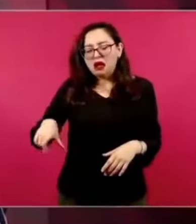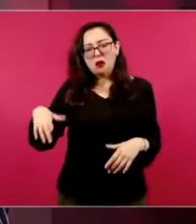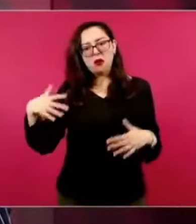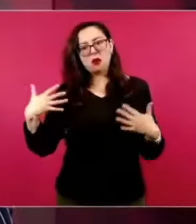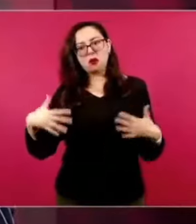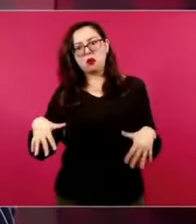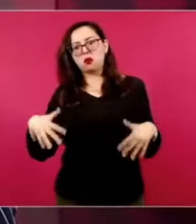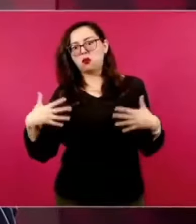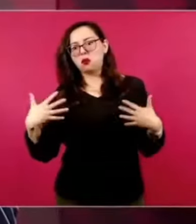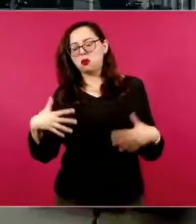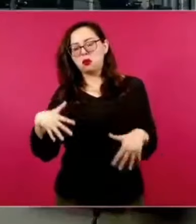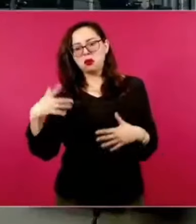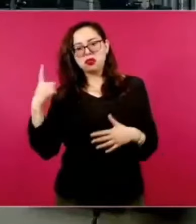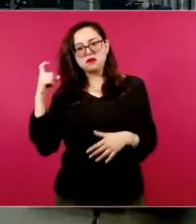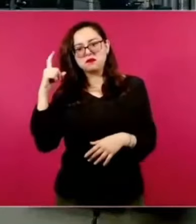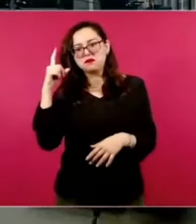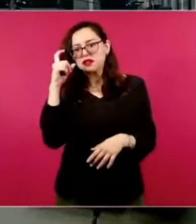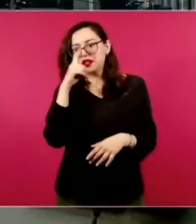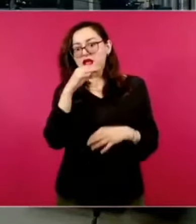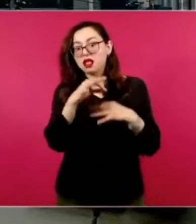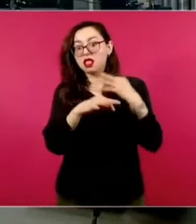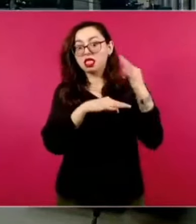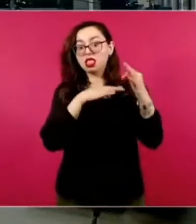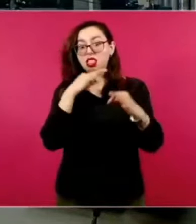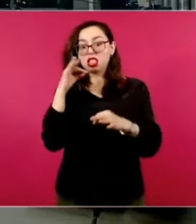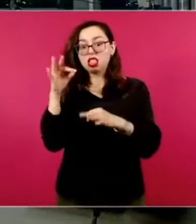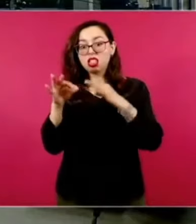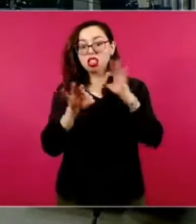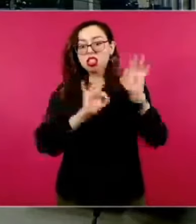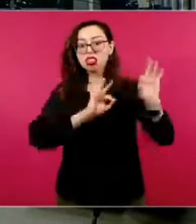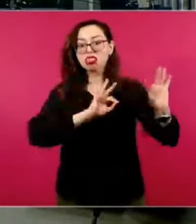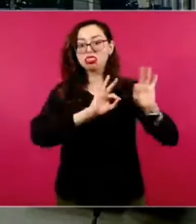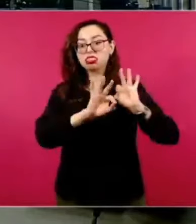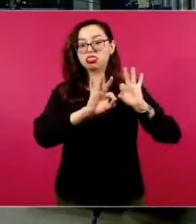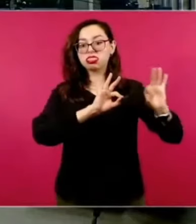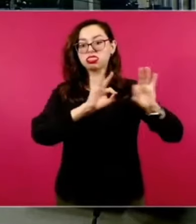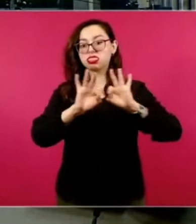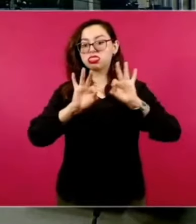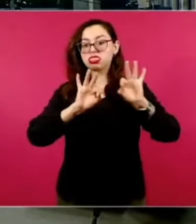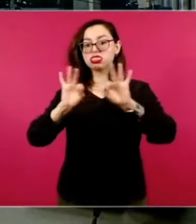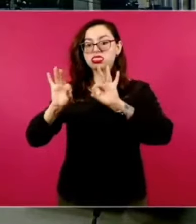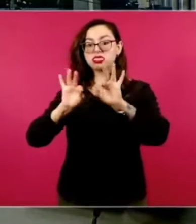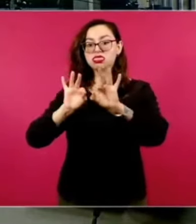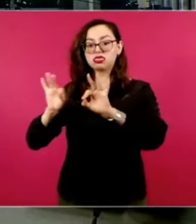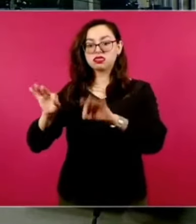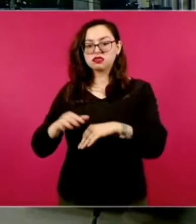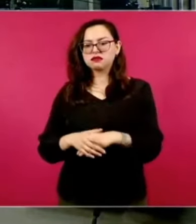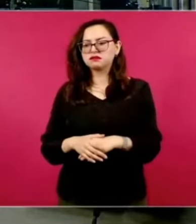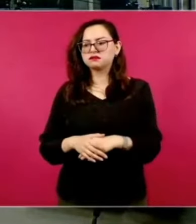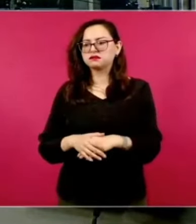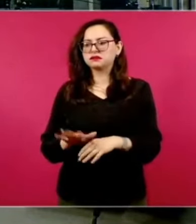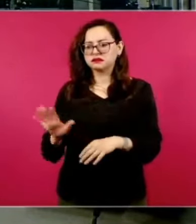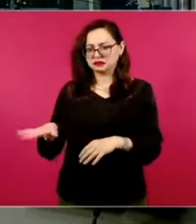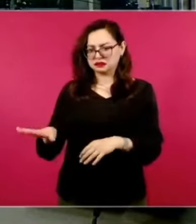nosotros se vamos a ayudar.